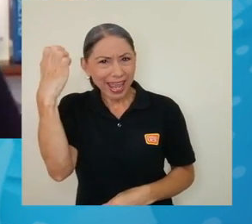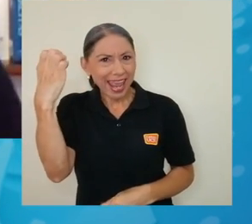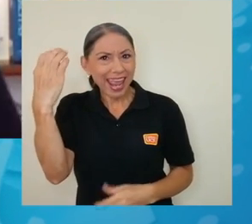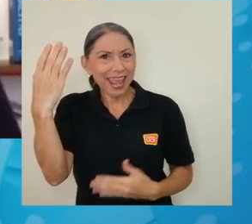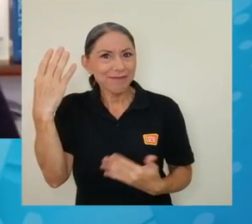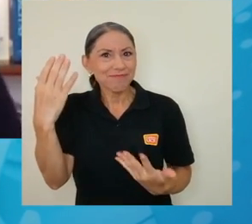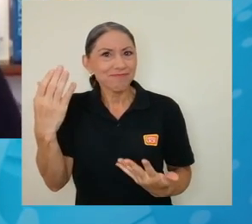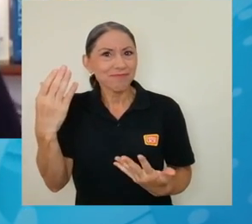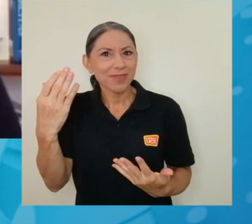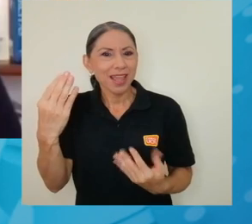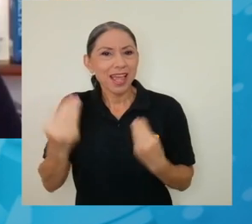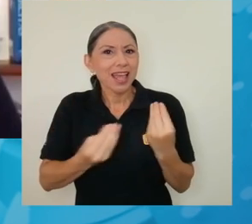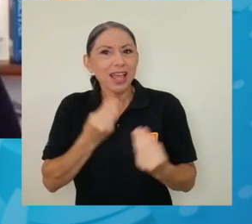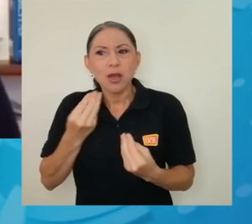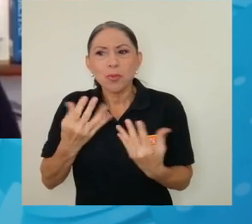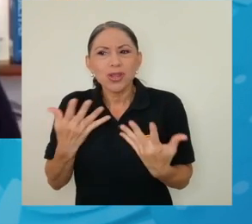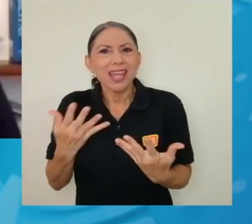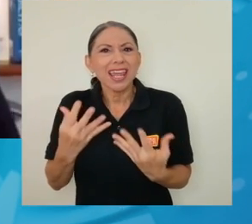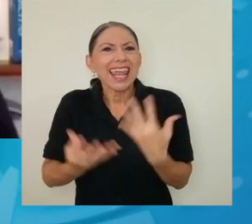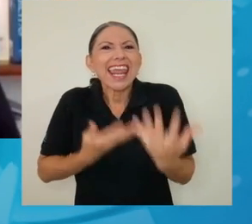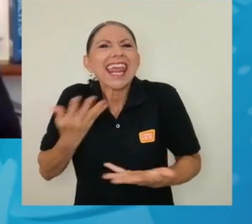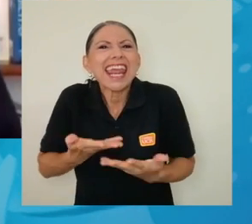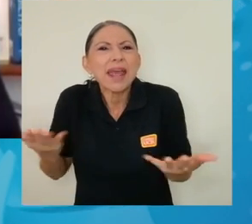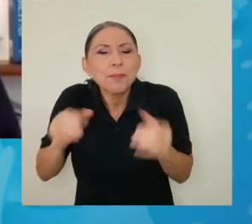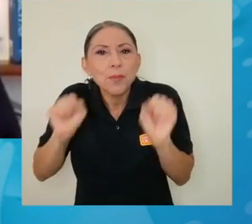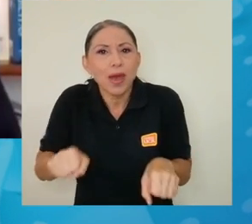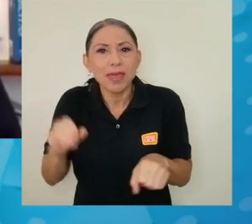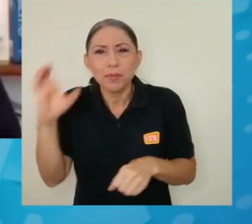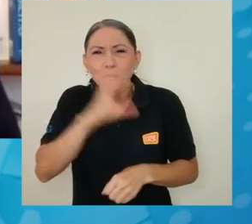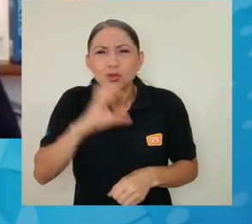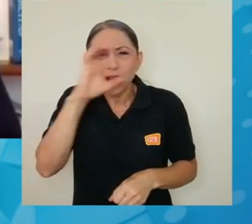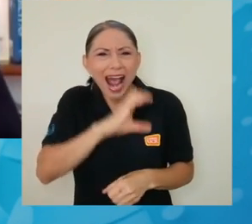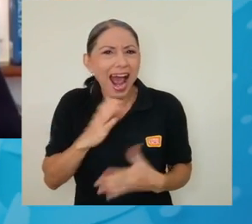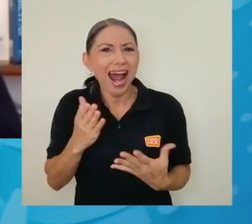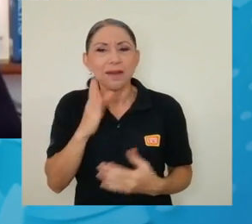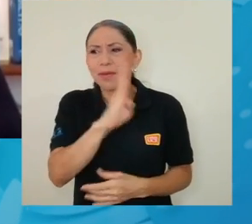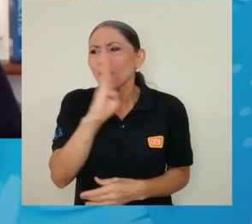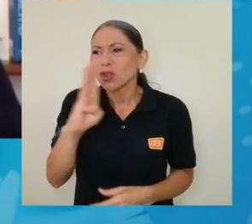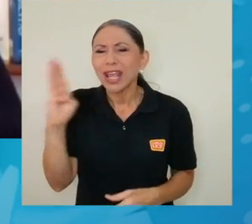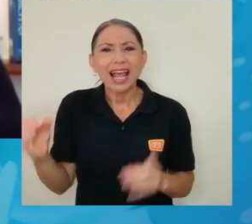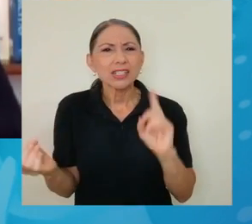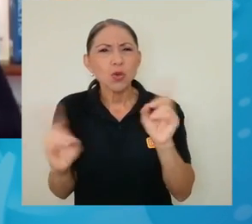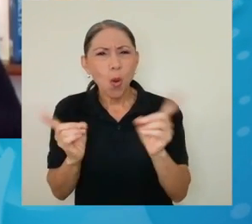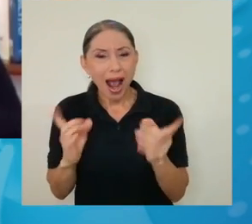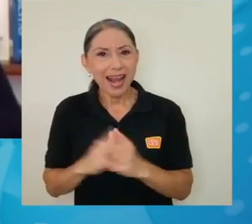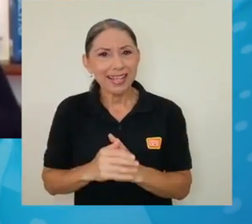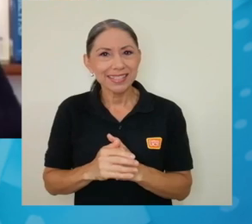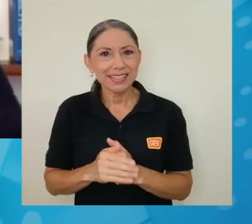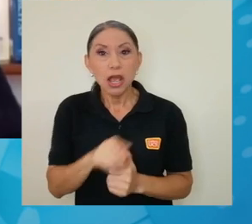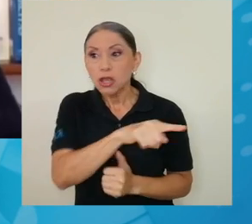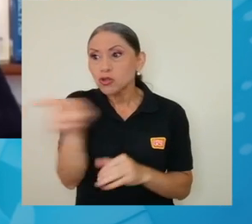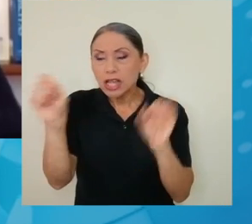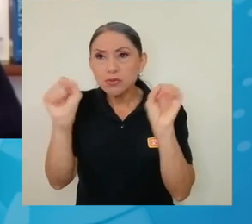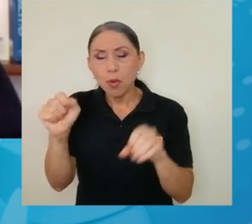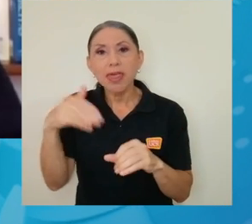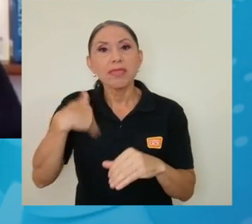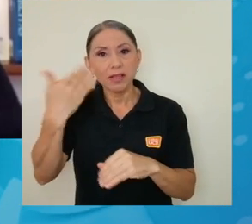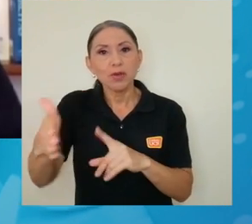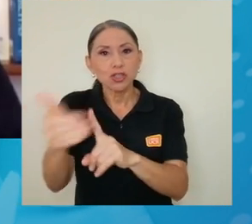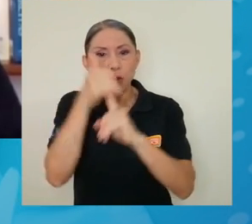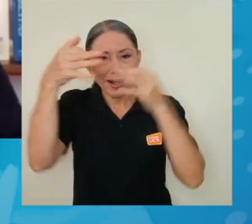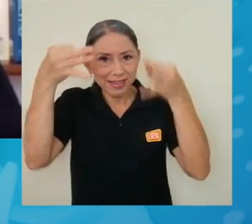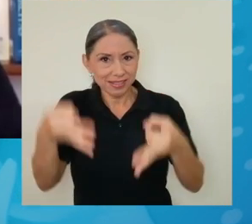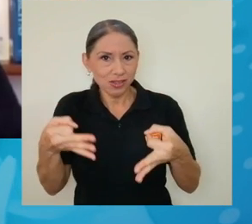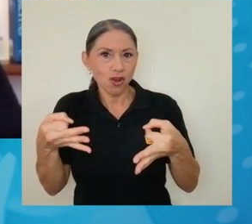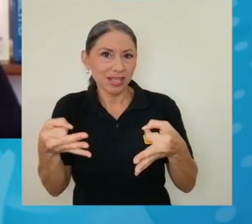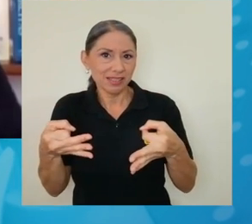por qué vías se pueden ir moviendo, qué pueden buscar, en qué bibliotecas. Y bueno, que después de eso ellos ya tomen sus